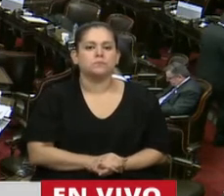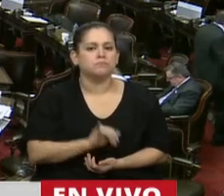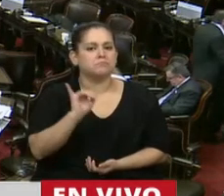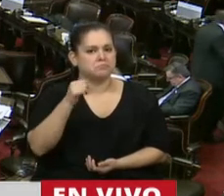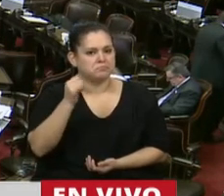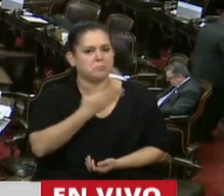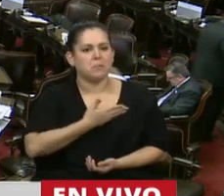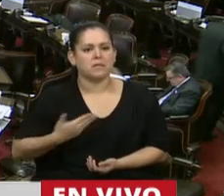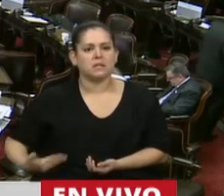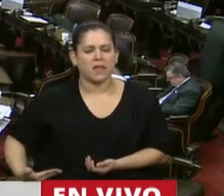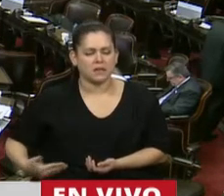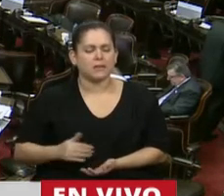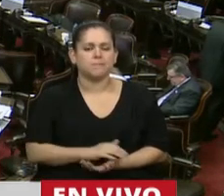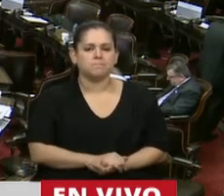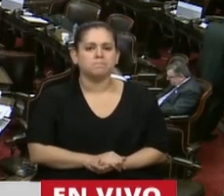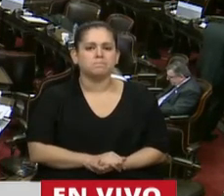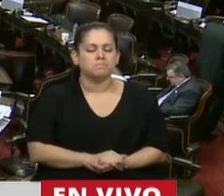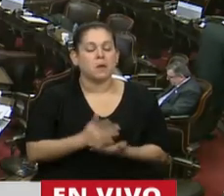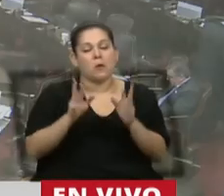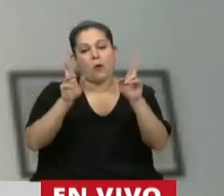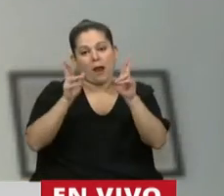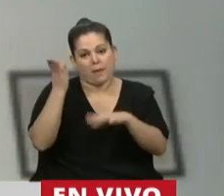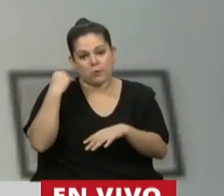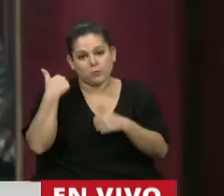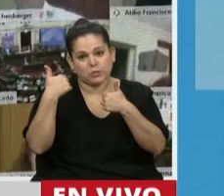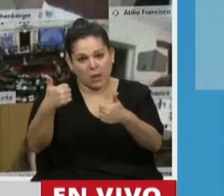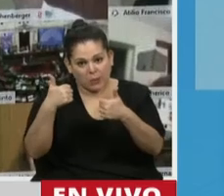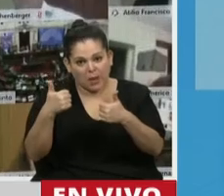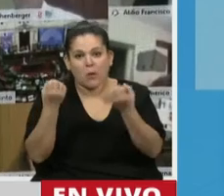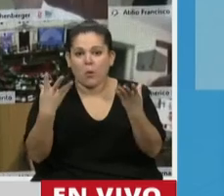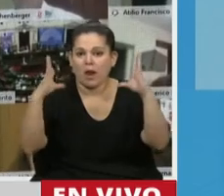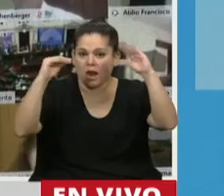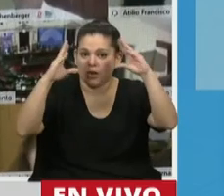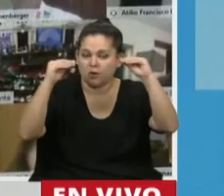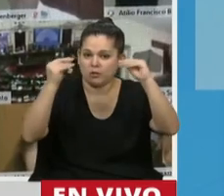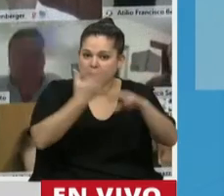Señor Presidente, espero que me escuche bien. Buenas noches, señor Presidente.